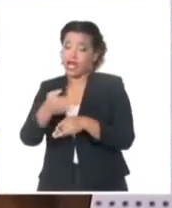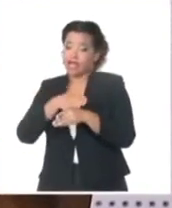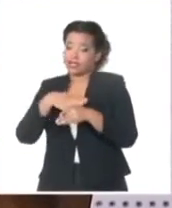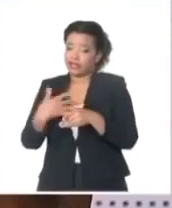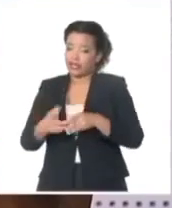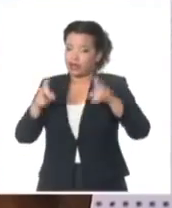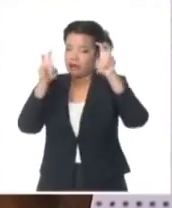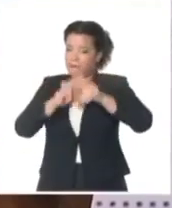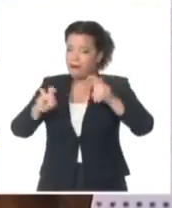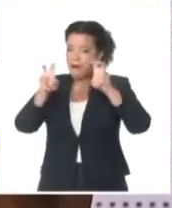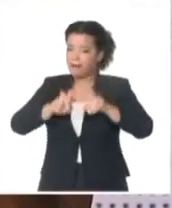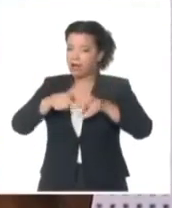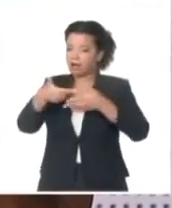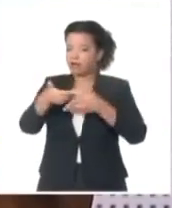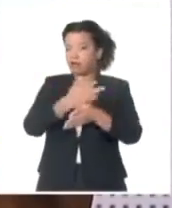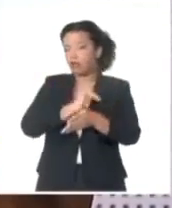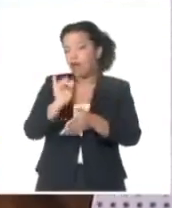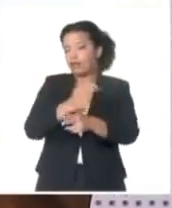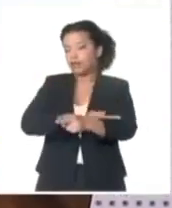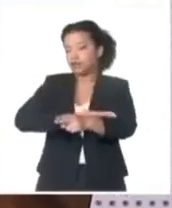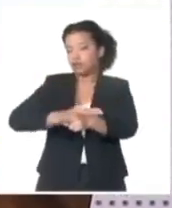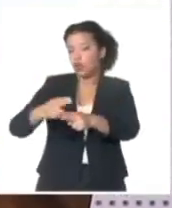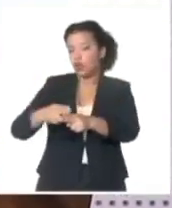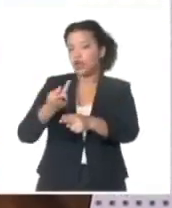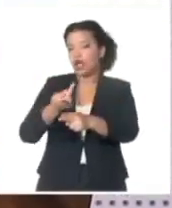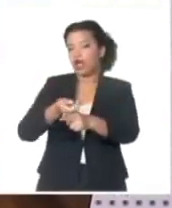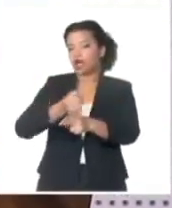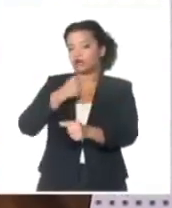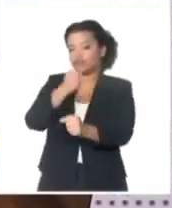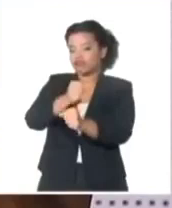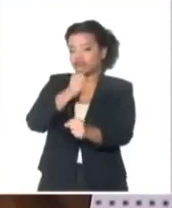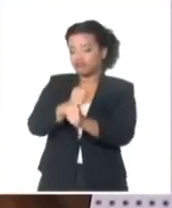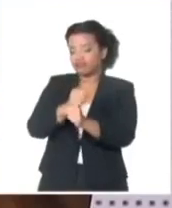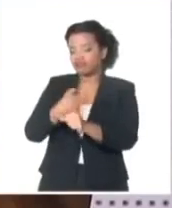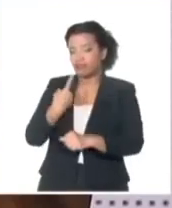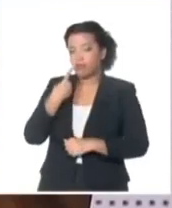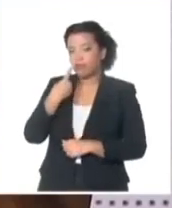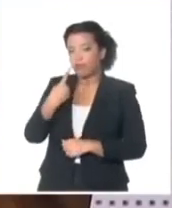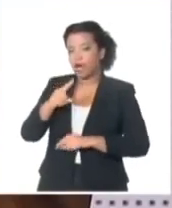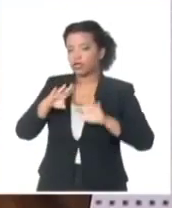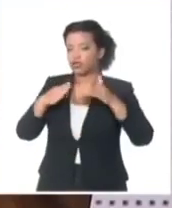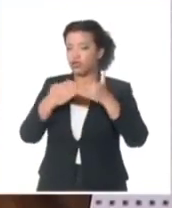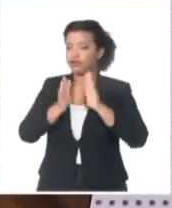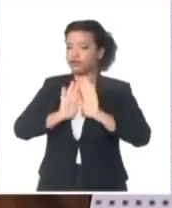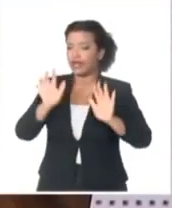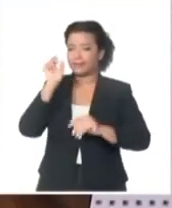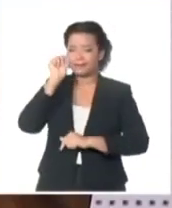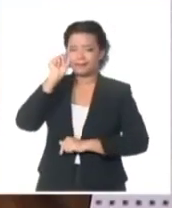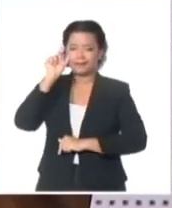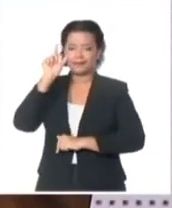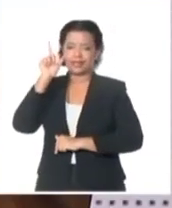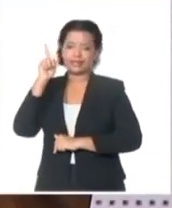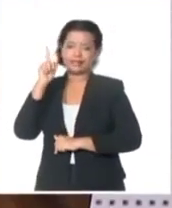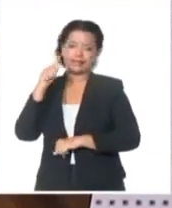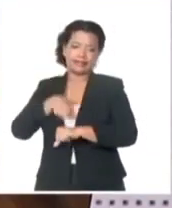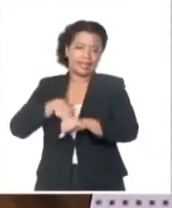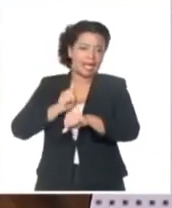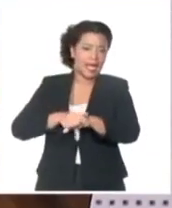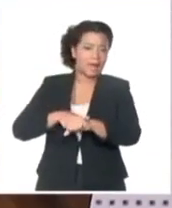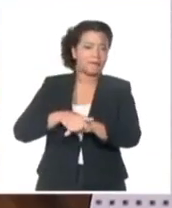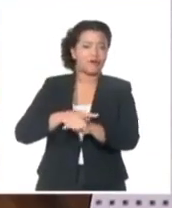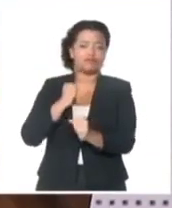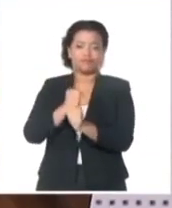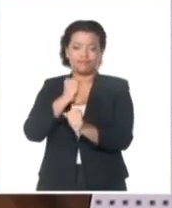biográficas entregadas les ha permitido apreciar que todos poseen una amplia experiencia de dirección, ocupando de forma